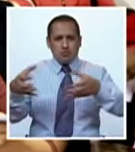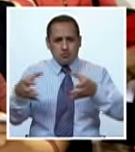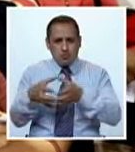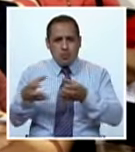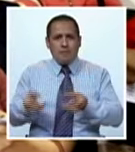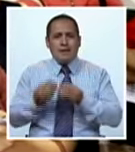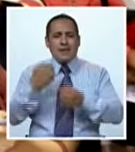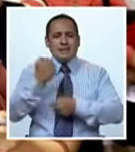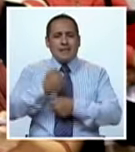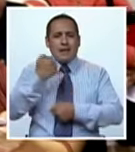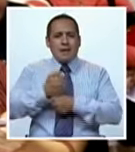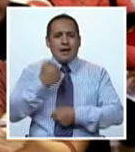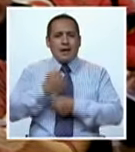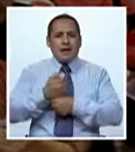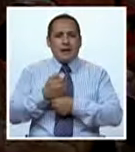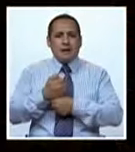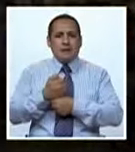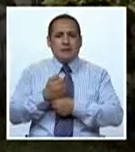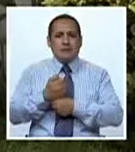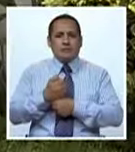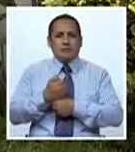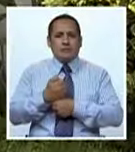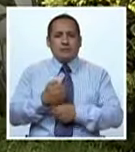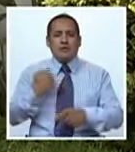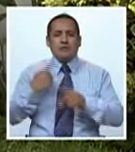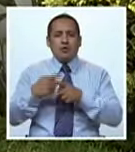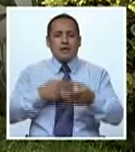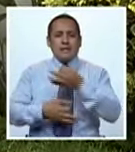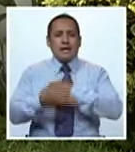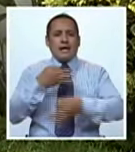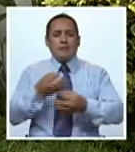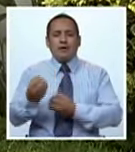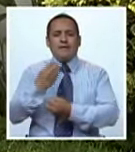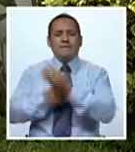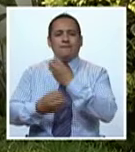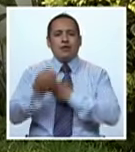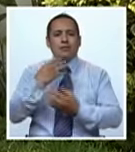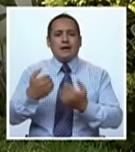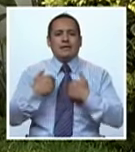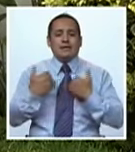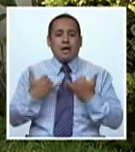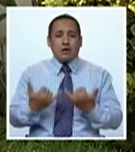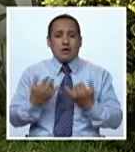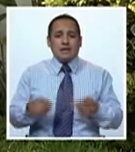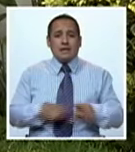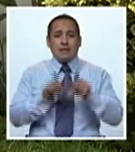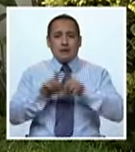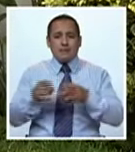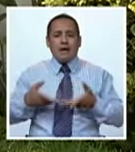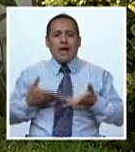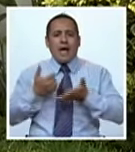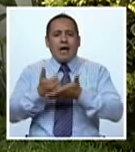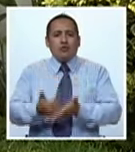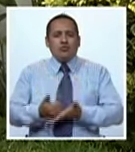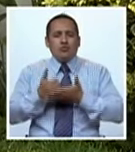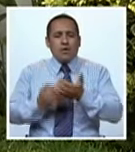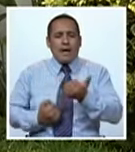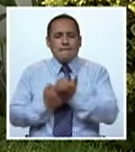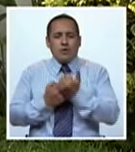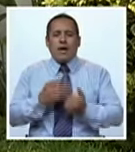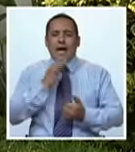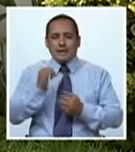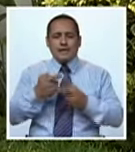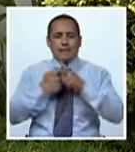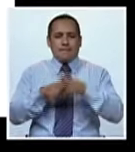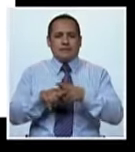para poder trabajar sobre el intercambio de información que podíamos tener y para darnos ayuda mutua, apoyo,